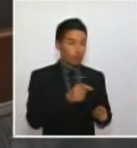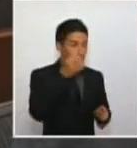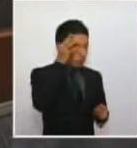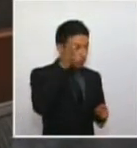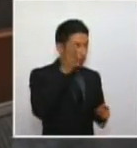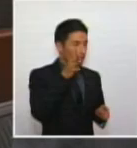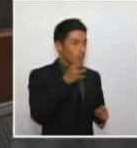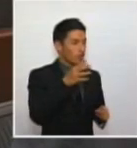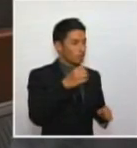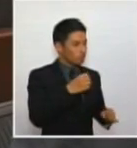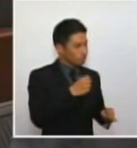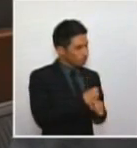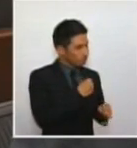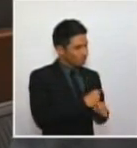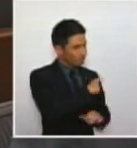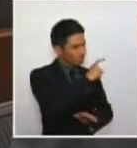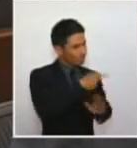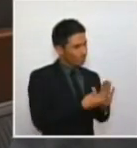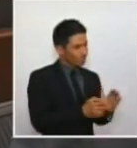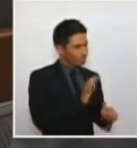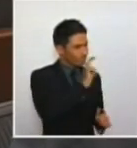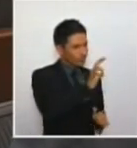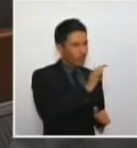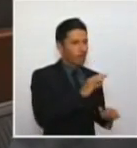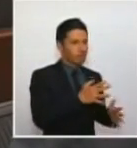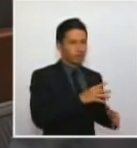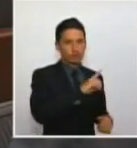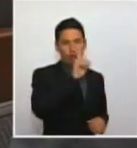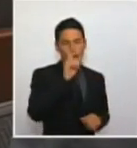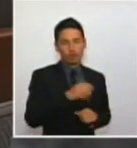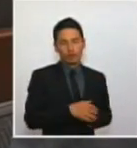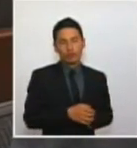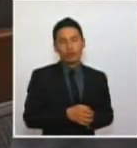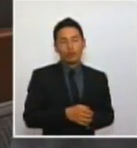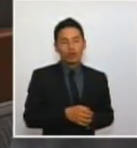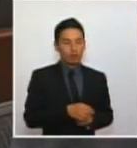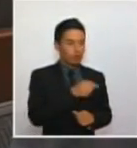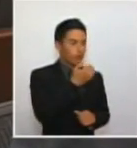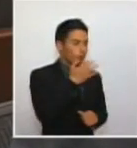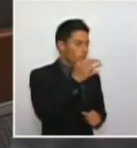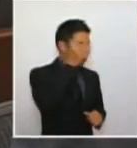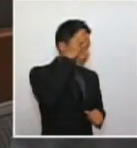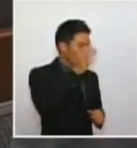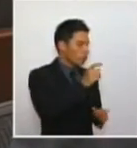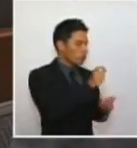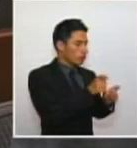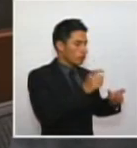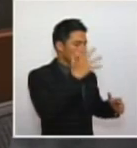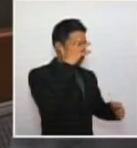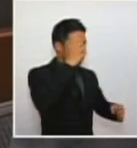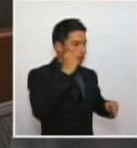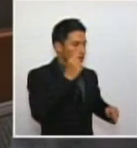lleve realmente a lo que todos queremos y es que los militares tengan un